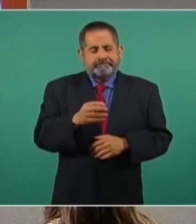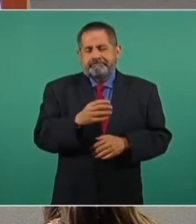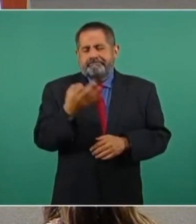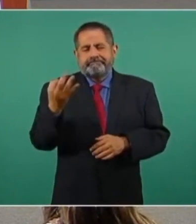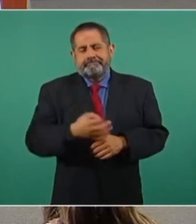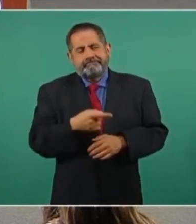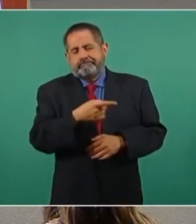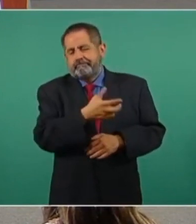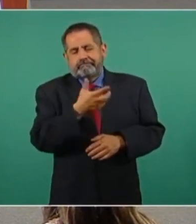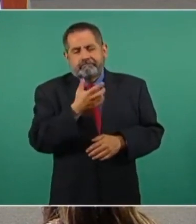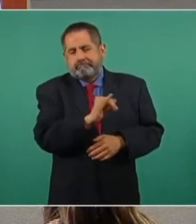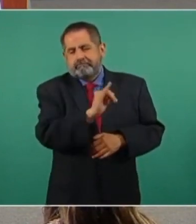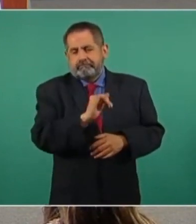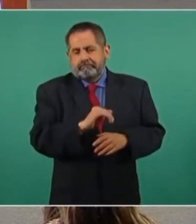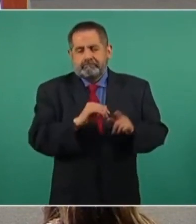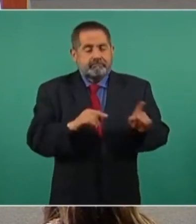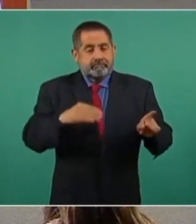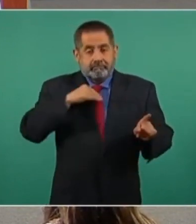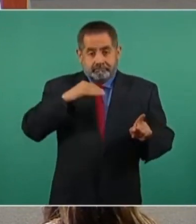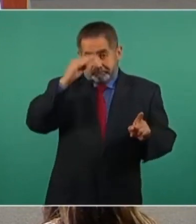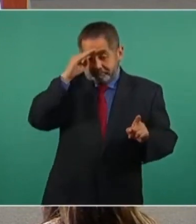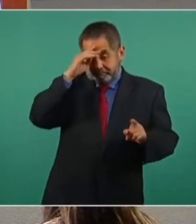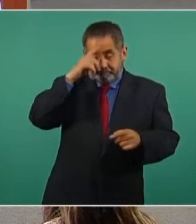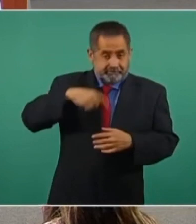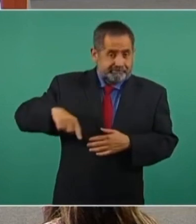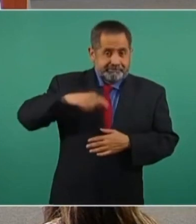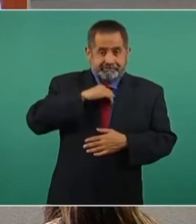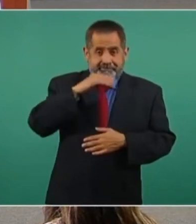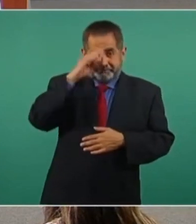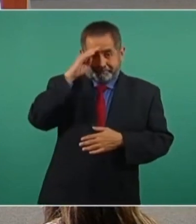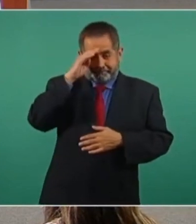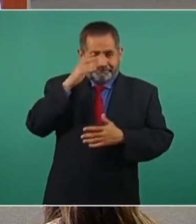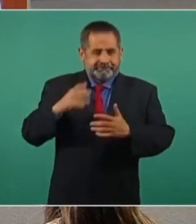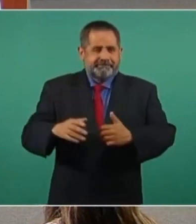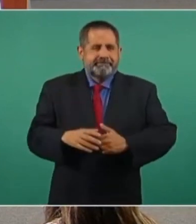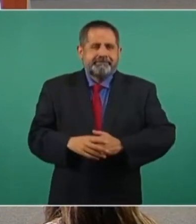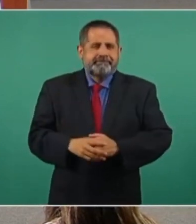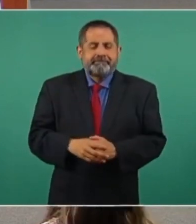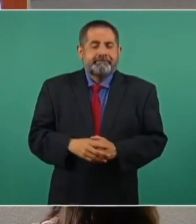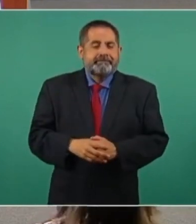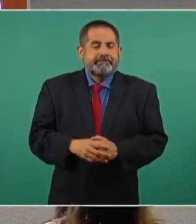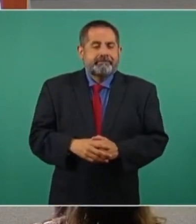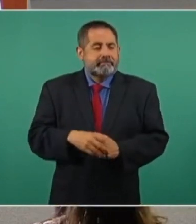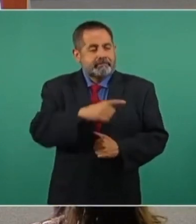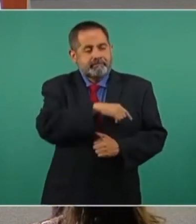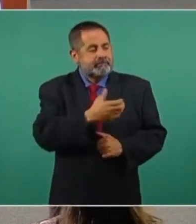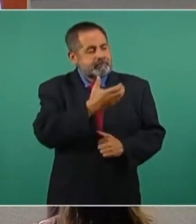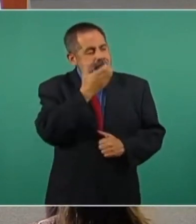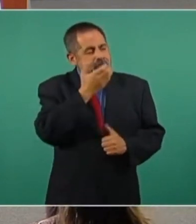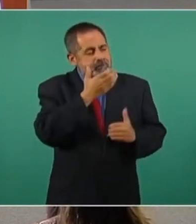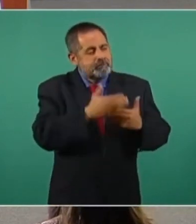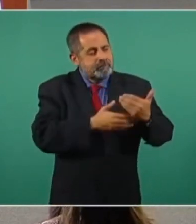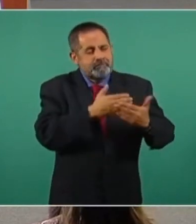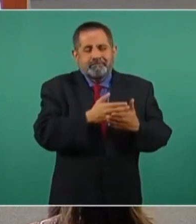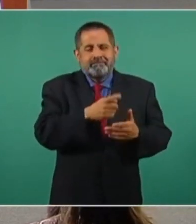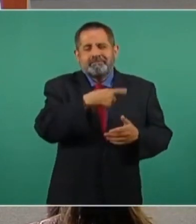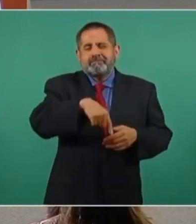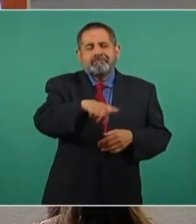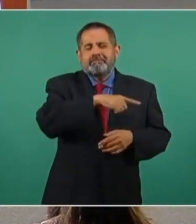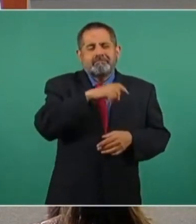el pensamiento conservador, que todos los que escriben ahí